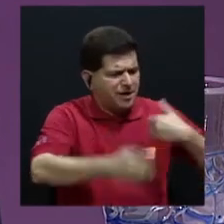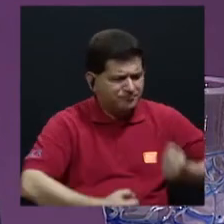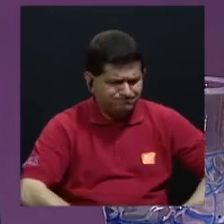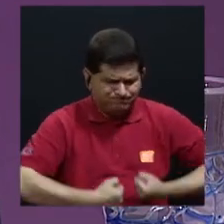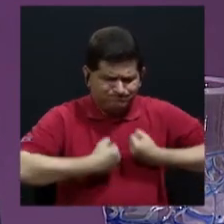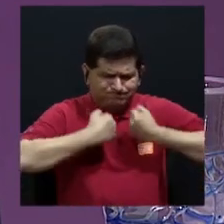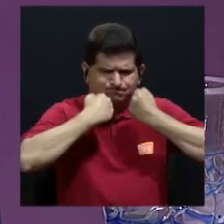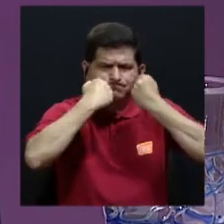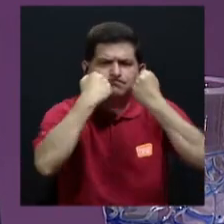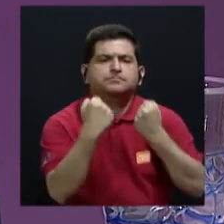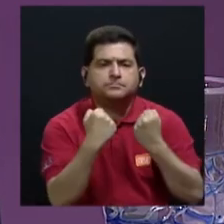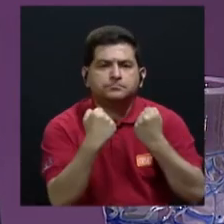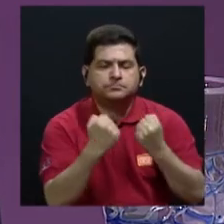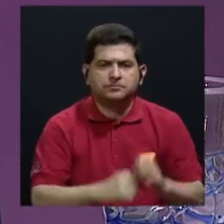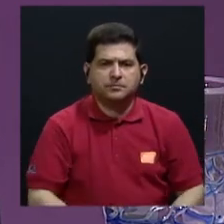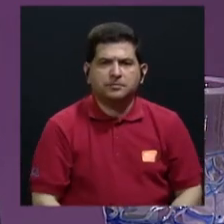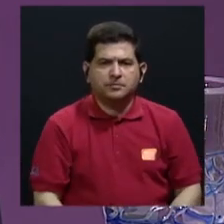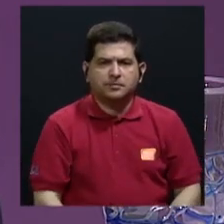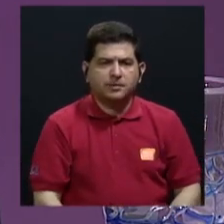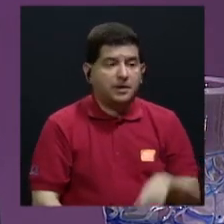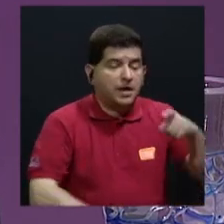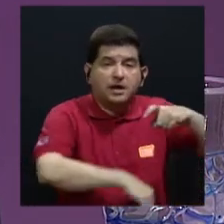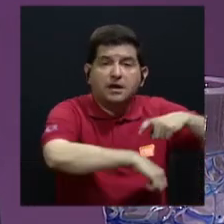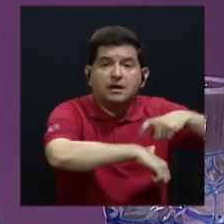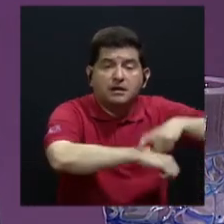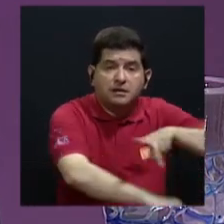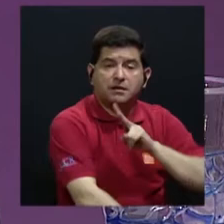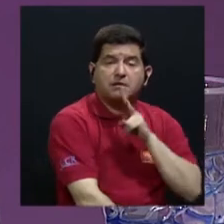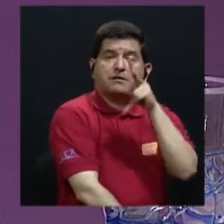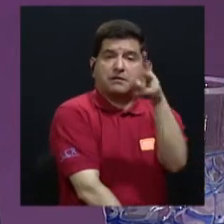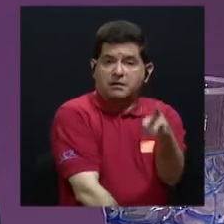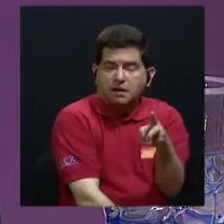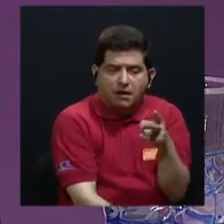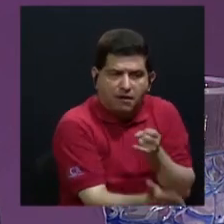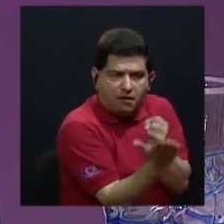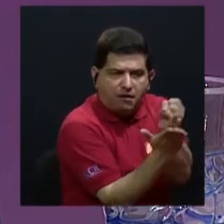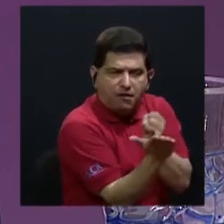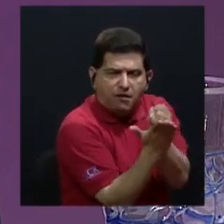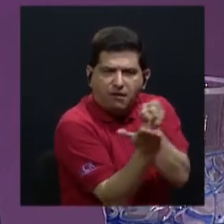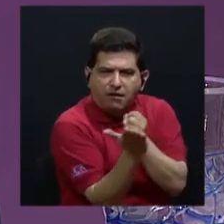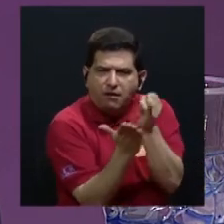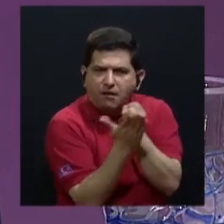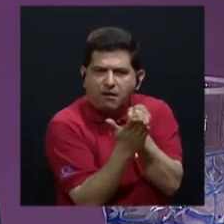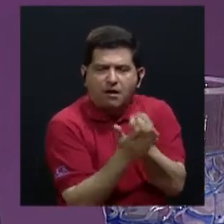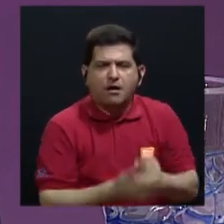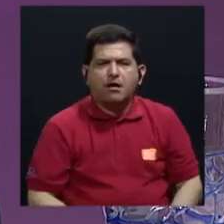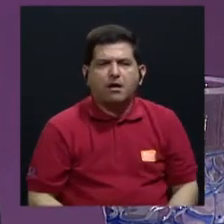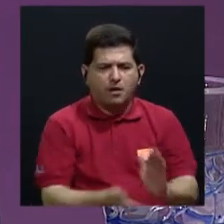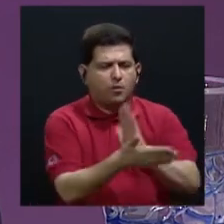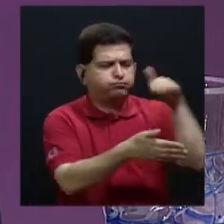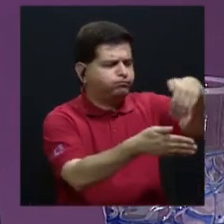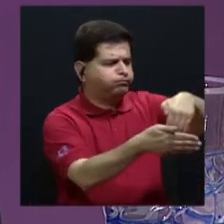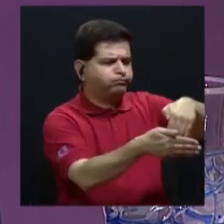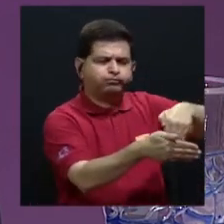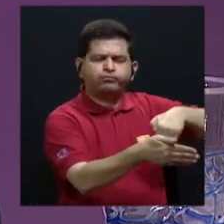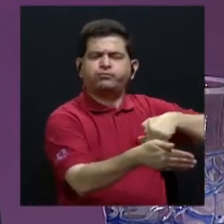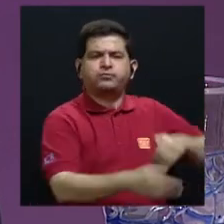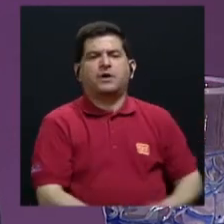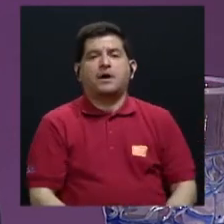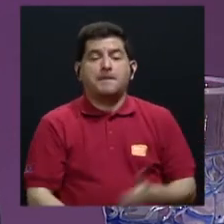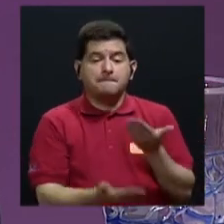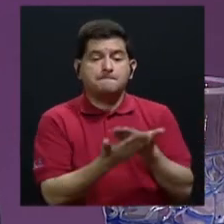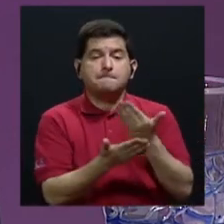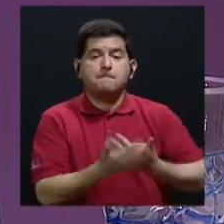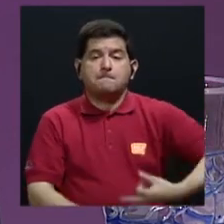se logra realmente investigar, documentar y tener